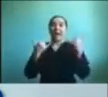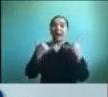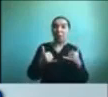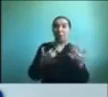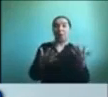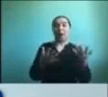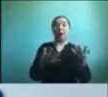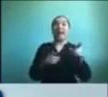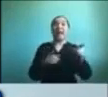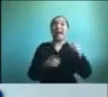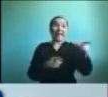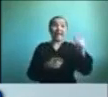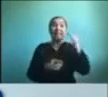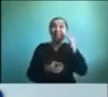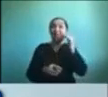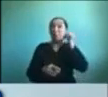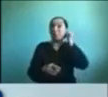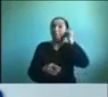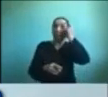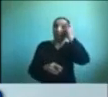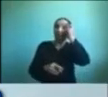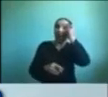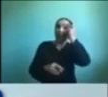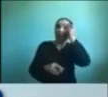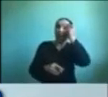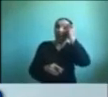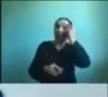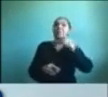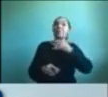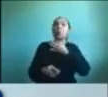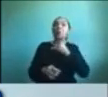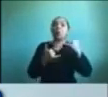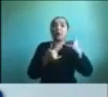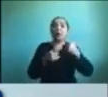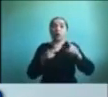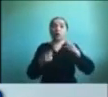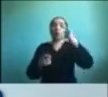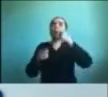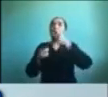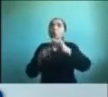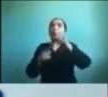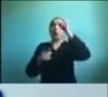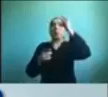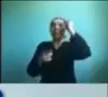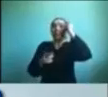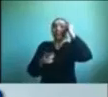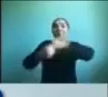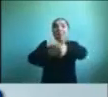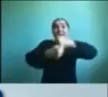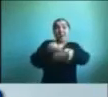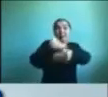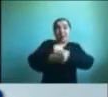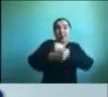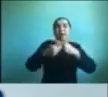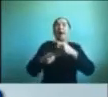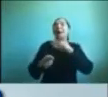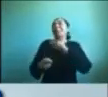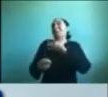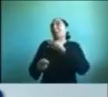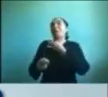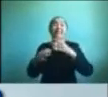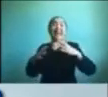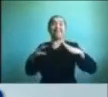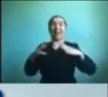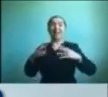otro miembro puede decir cocinar otra persona puede decir jugar con el gato porque es